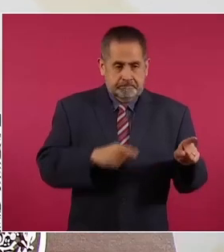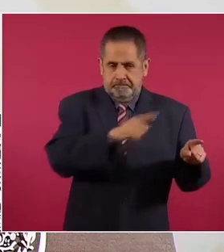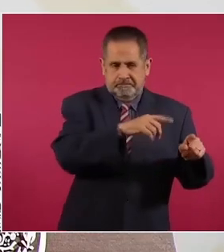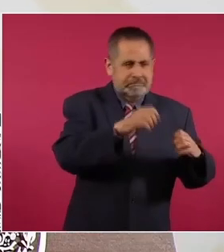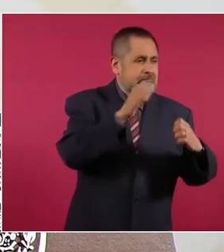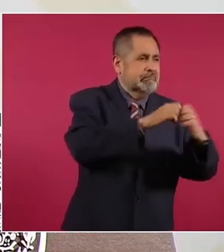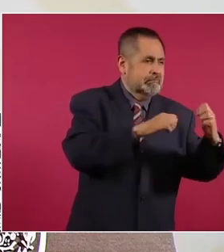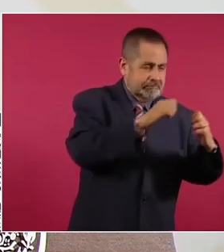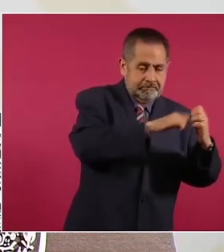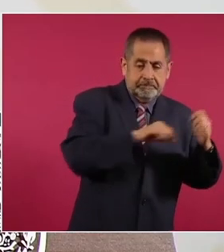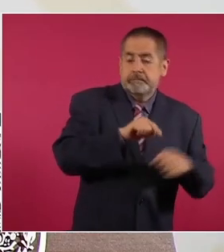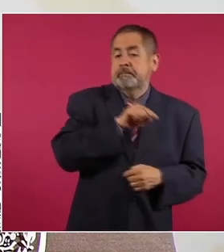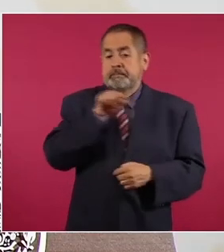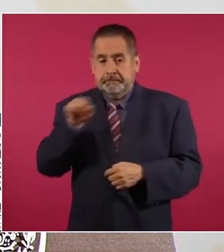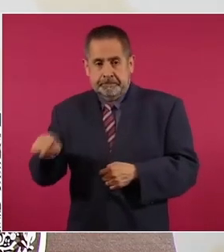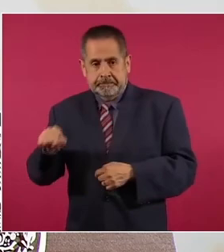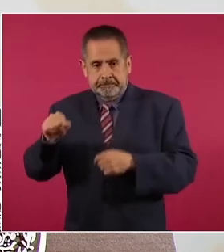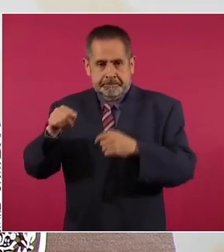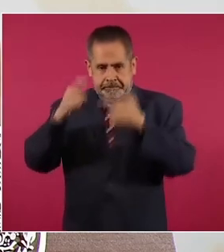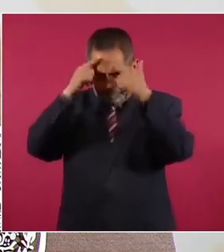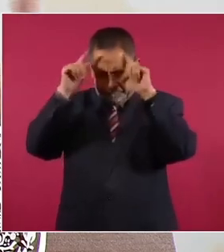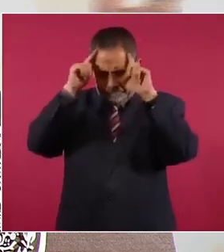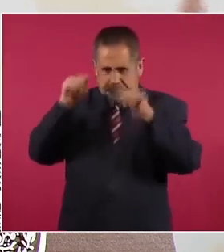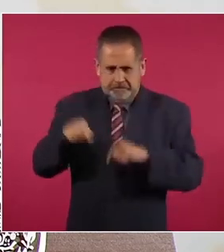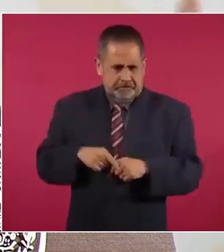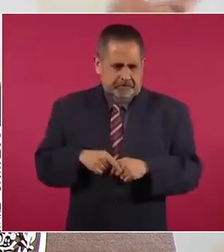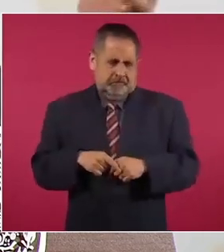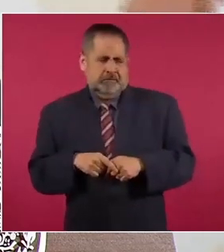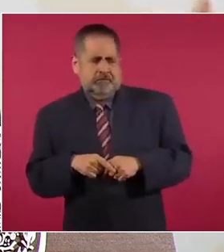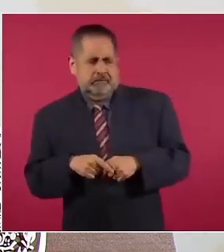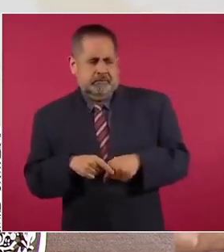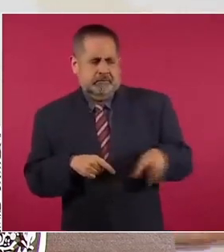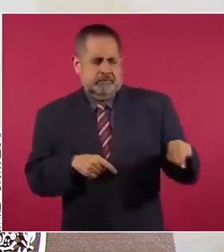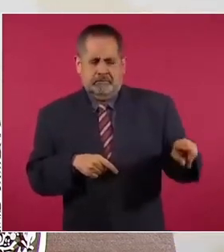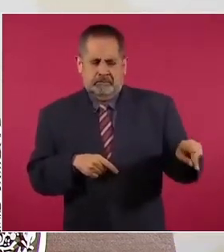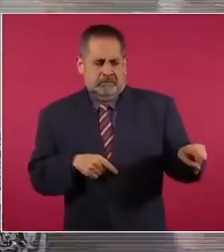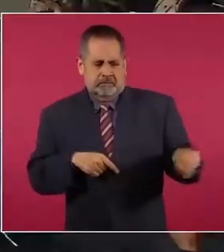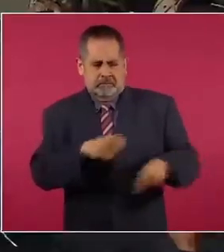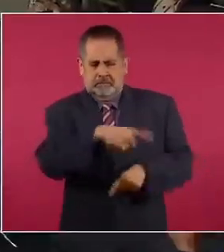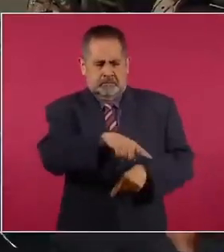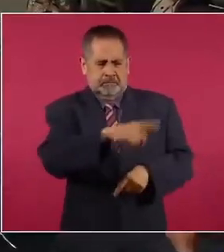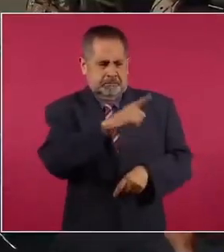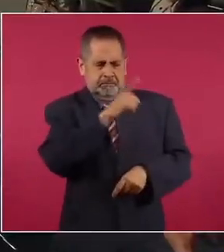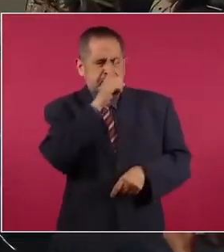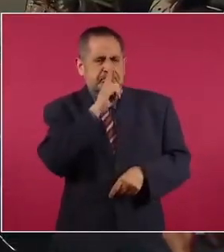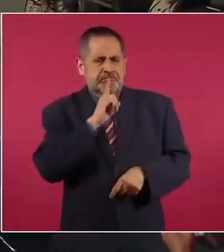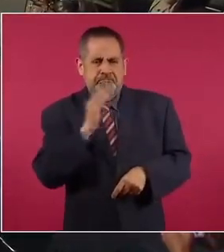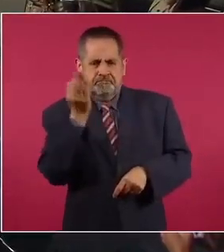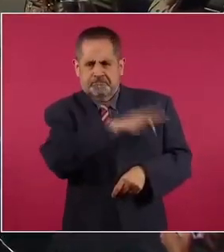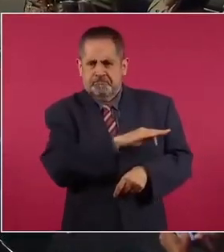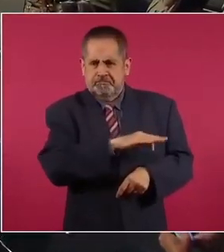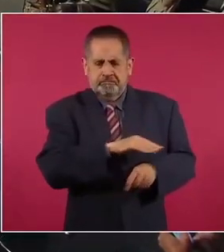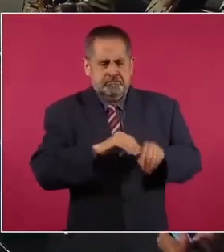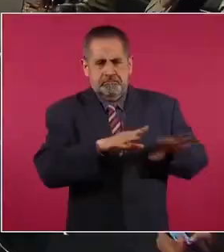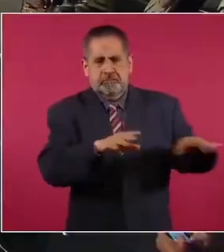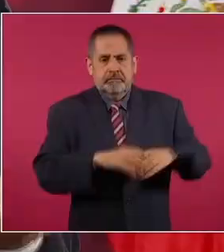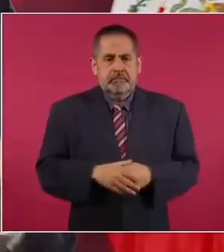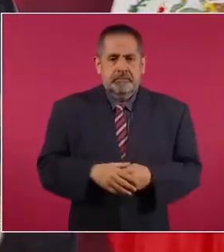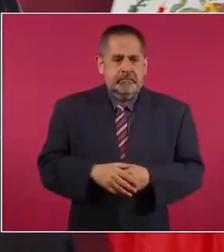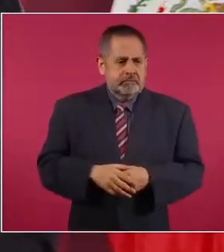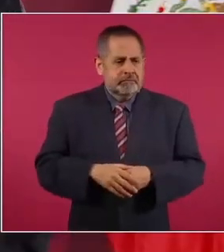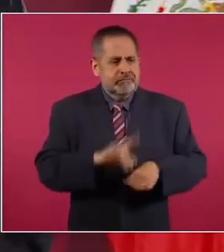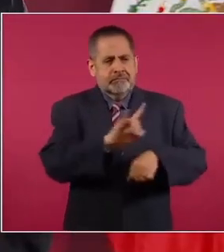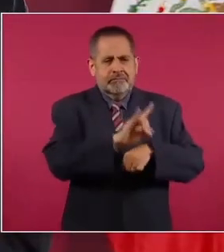declara que todo es una farsa, un montaje.